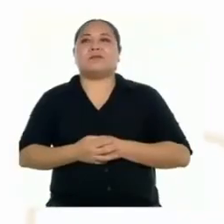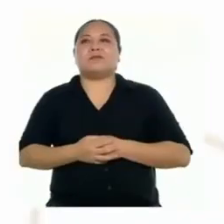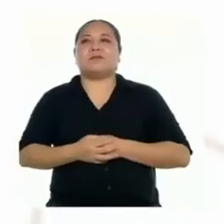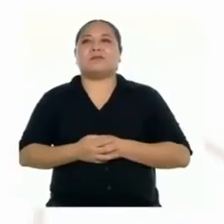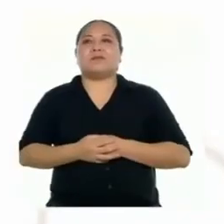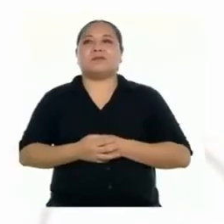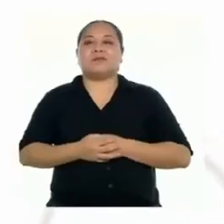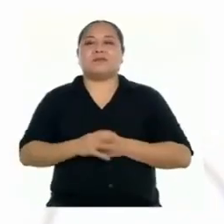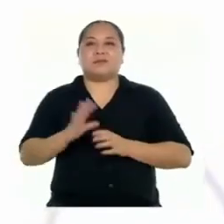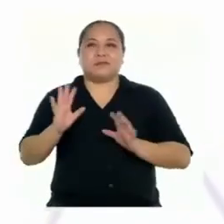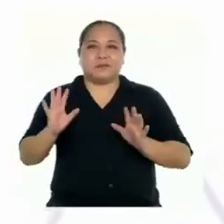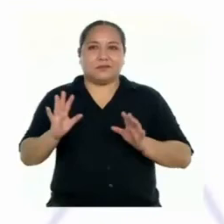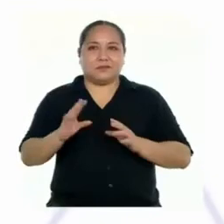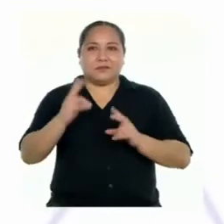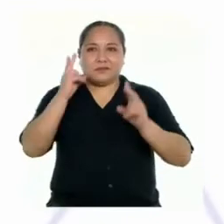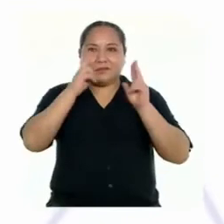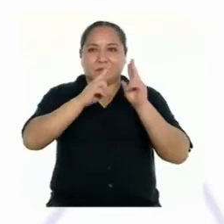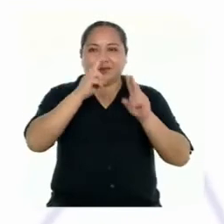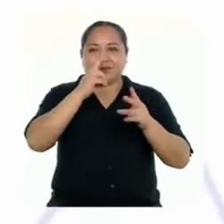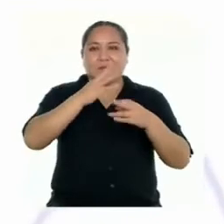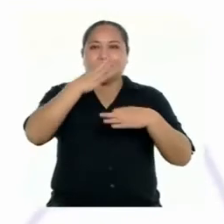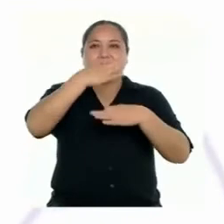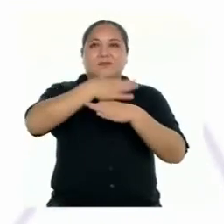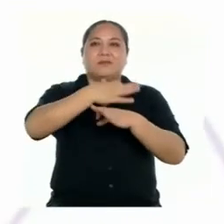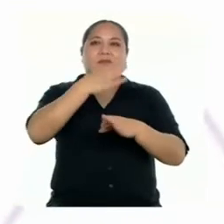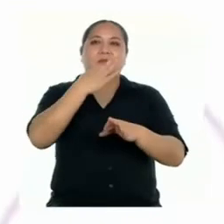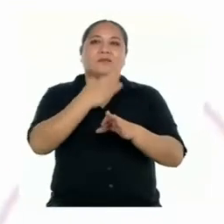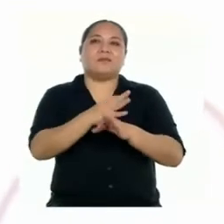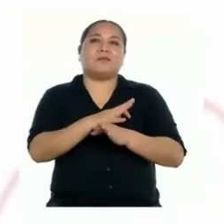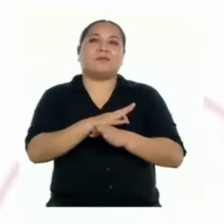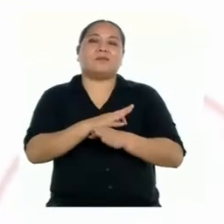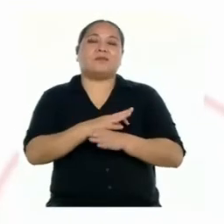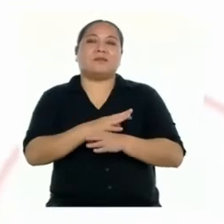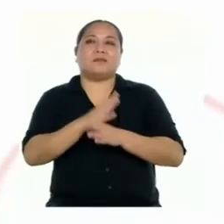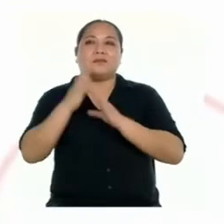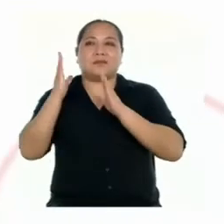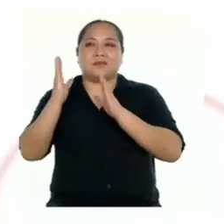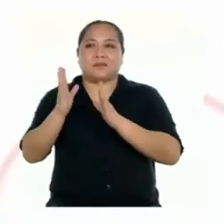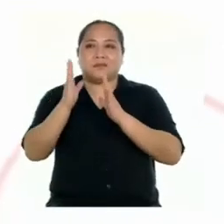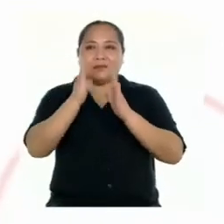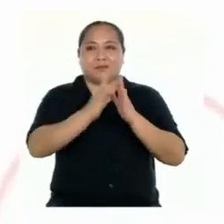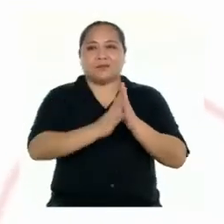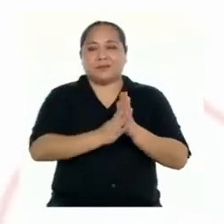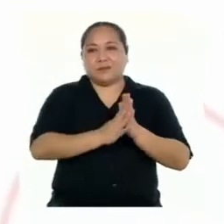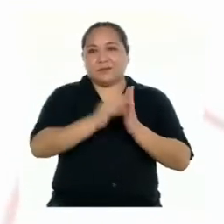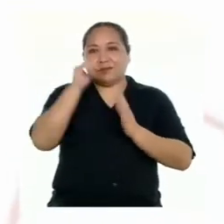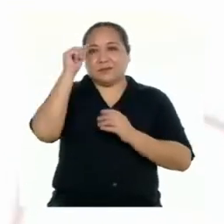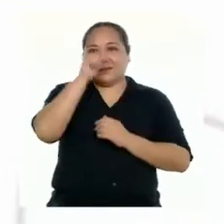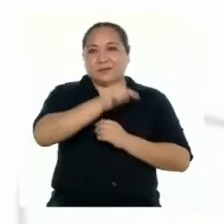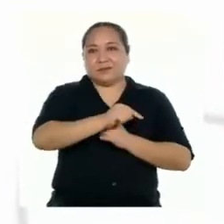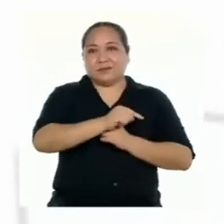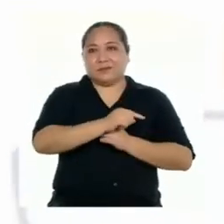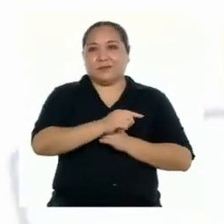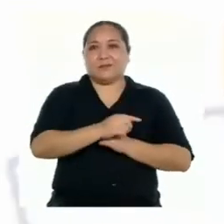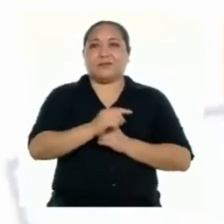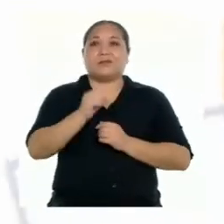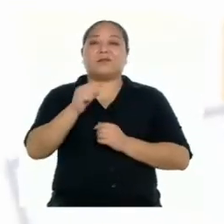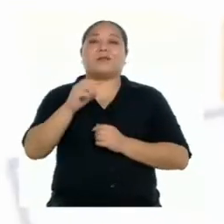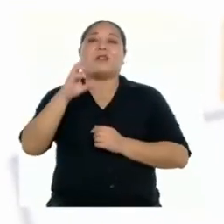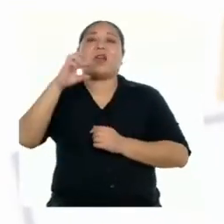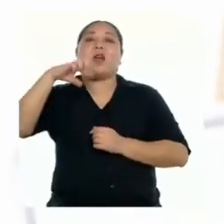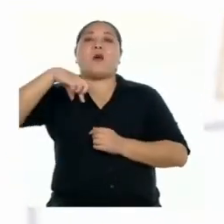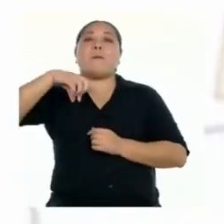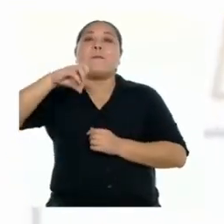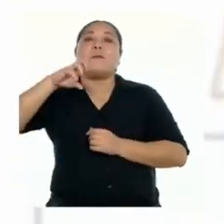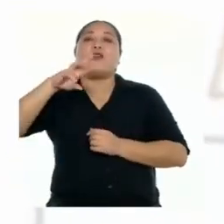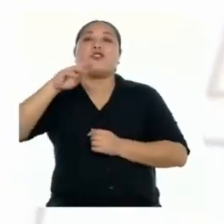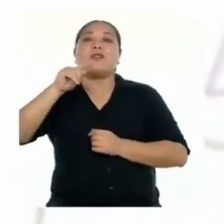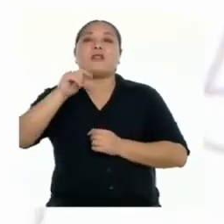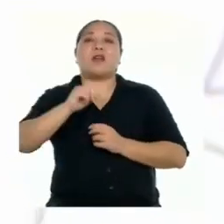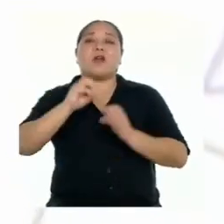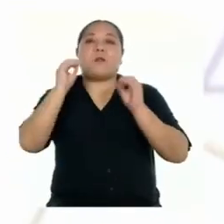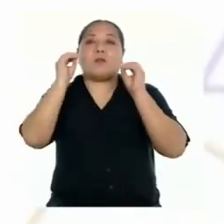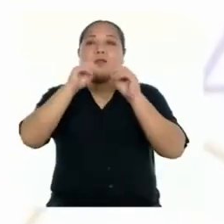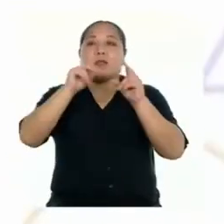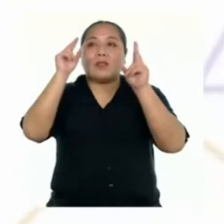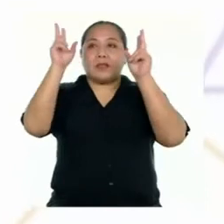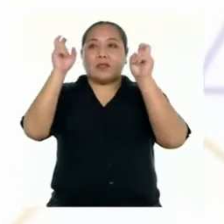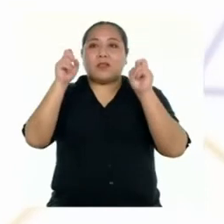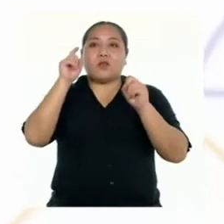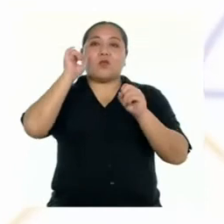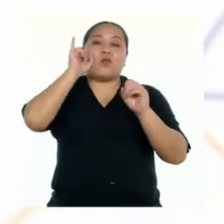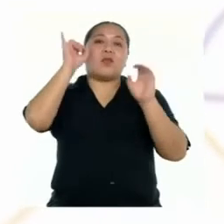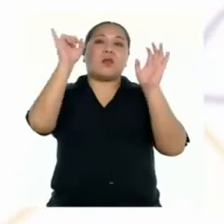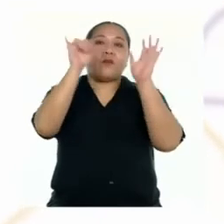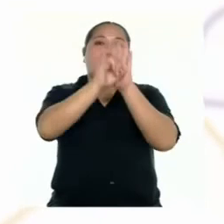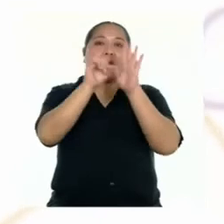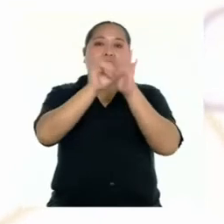A ver, revisemos la forma en que hemos organizado el díptico. En la portada vamos a poner el título y